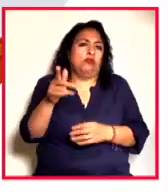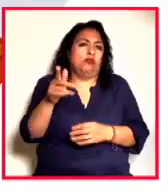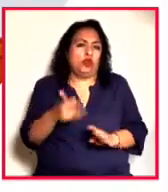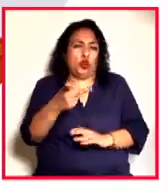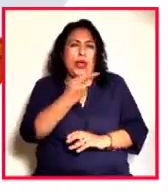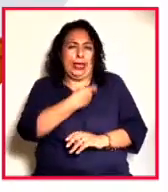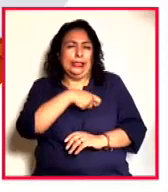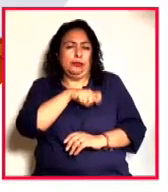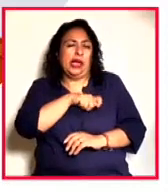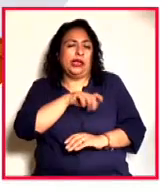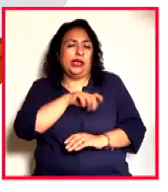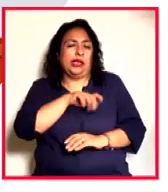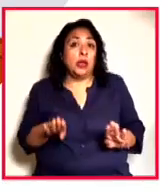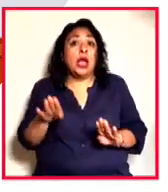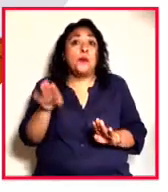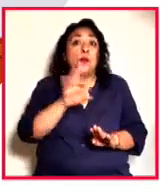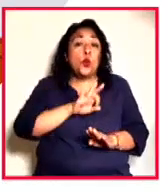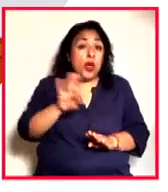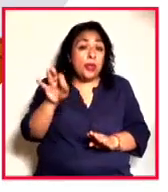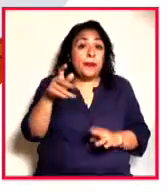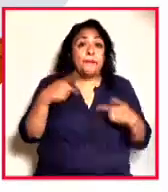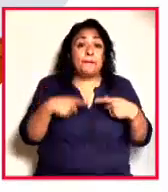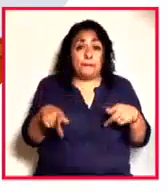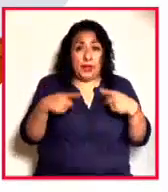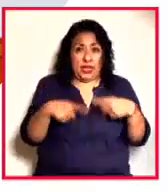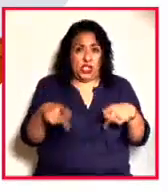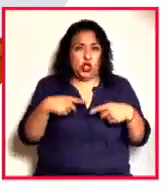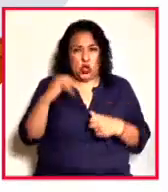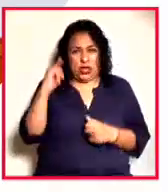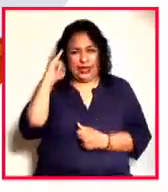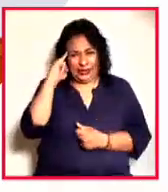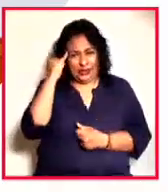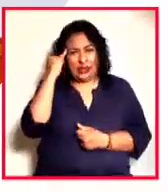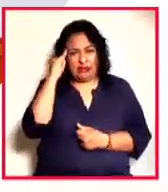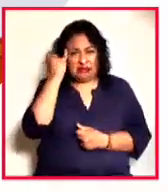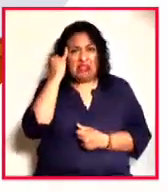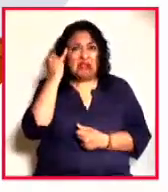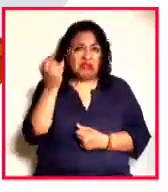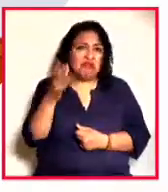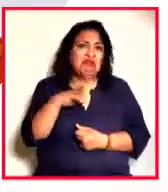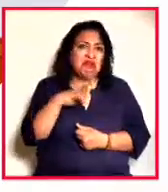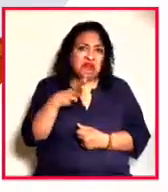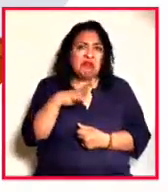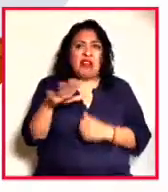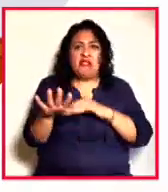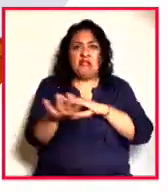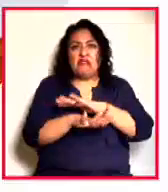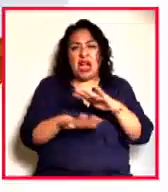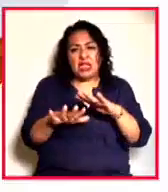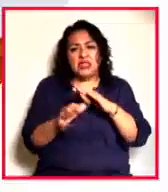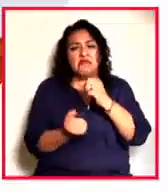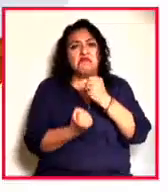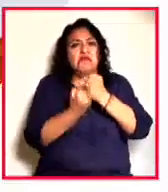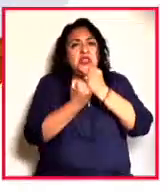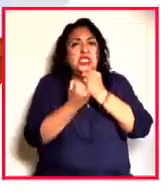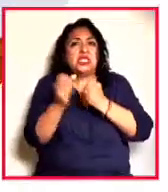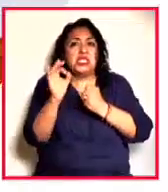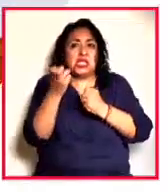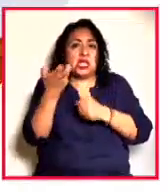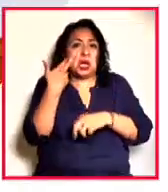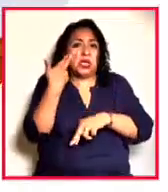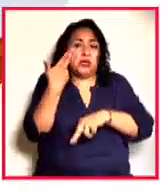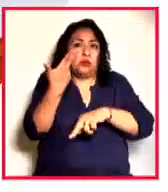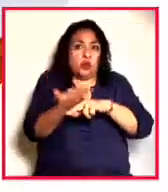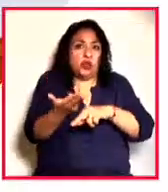que permitieron que la población indígena construyera una base de sustento que tal vez haya sido responsable de